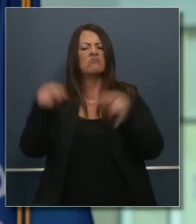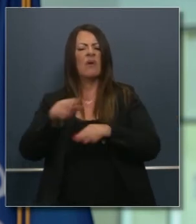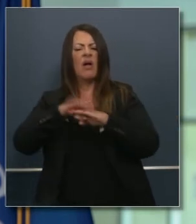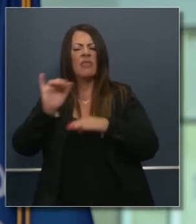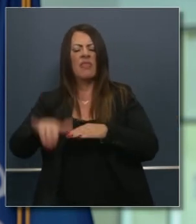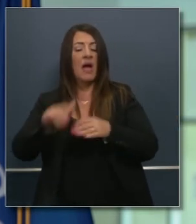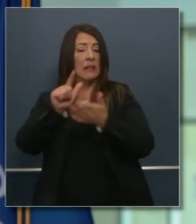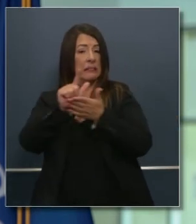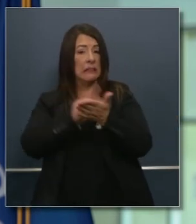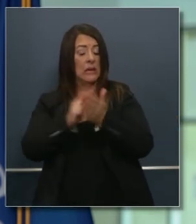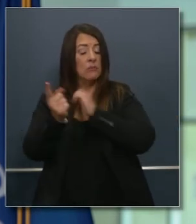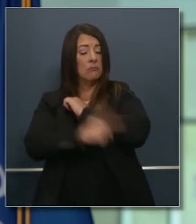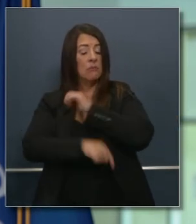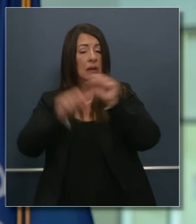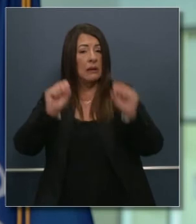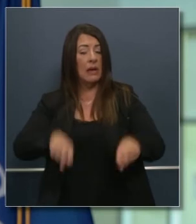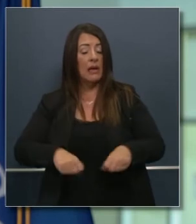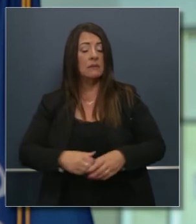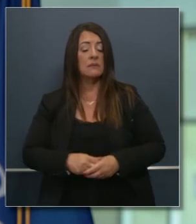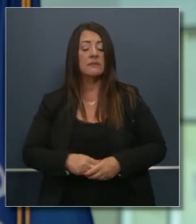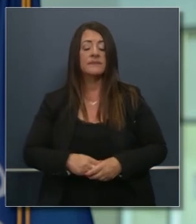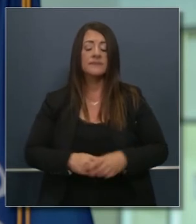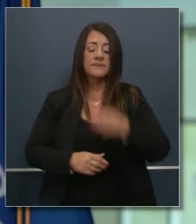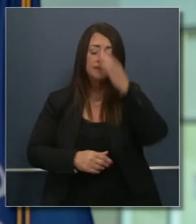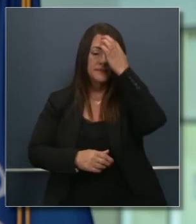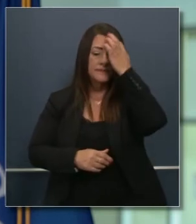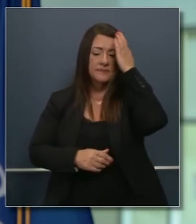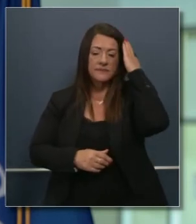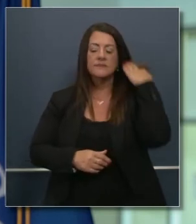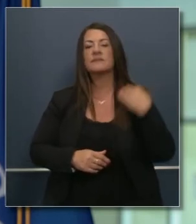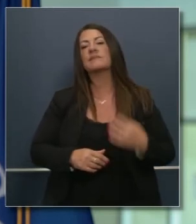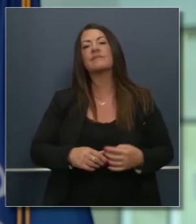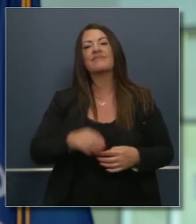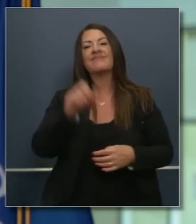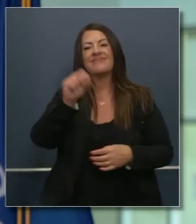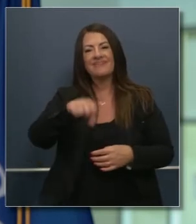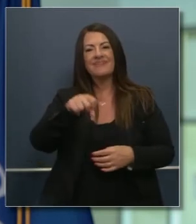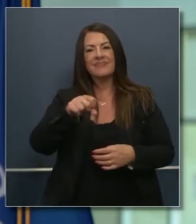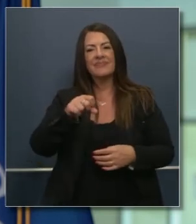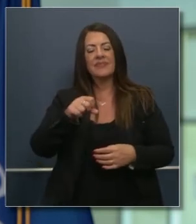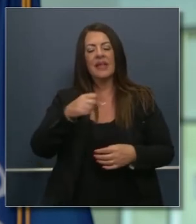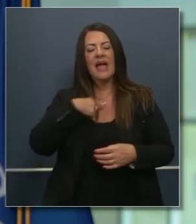pública ilegal tuve el privilegio de